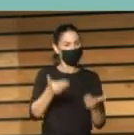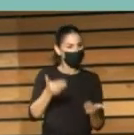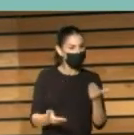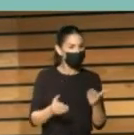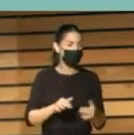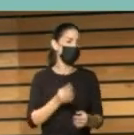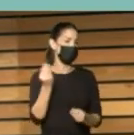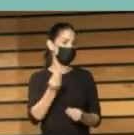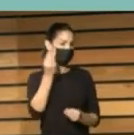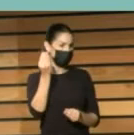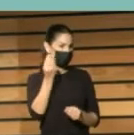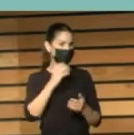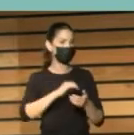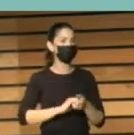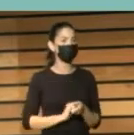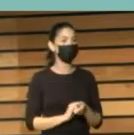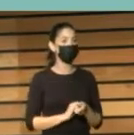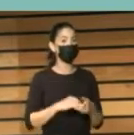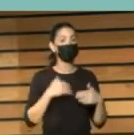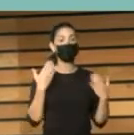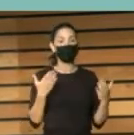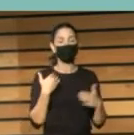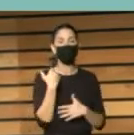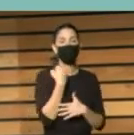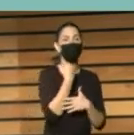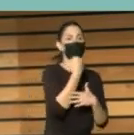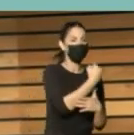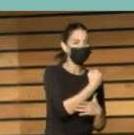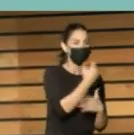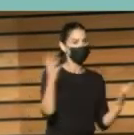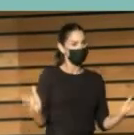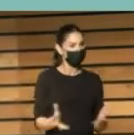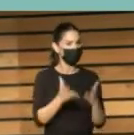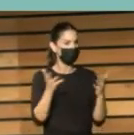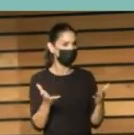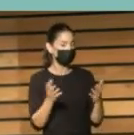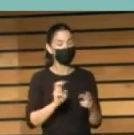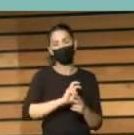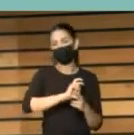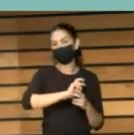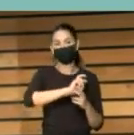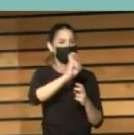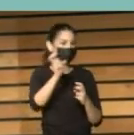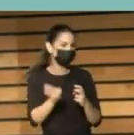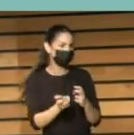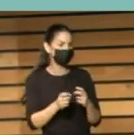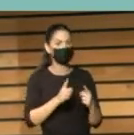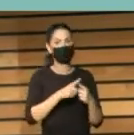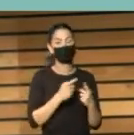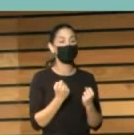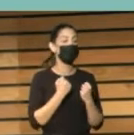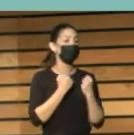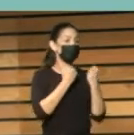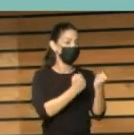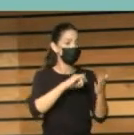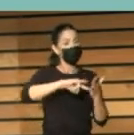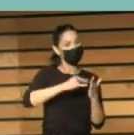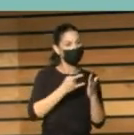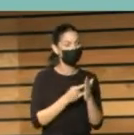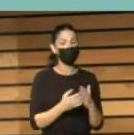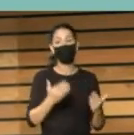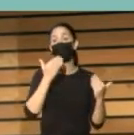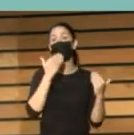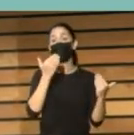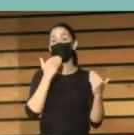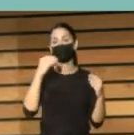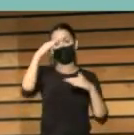nos corresponde su gestión, las apoyamos e impulsamos a través de diferentes servicios y proyectos y también a través de este congreso. Muchas gracias por su